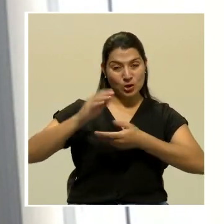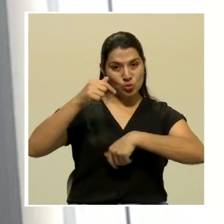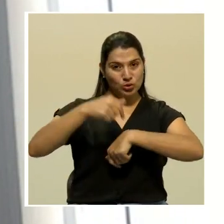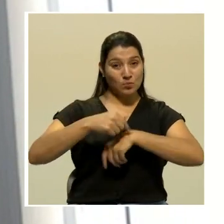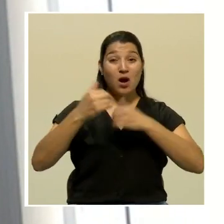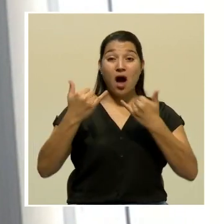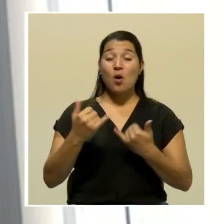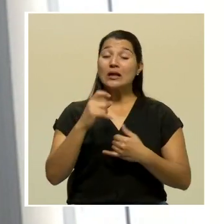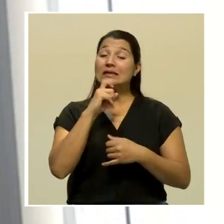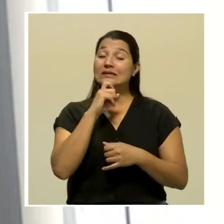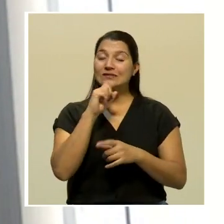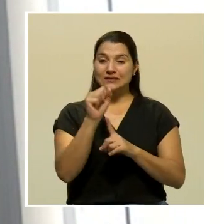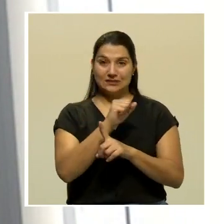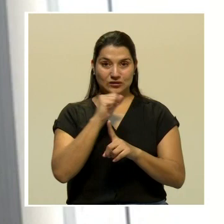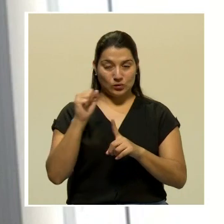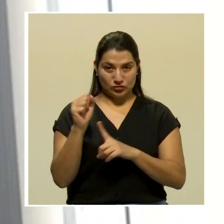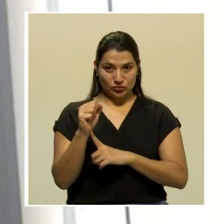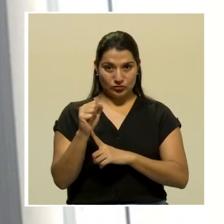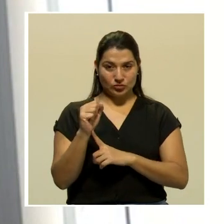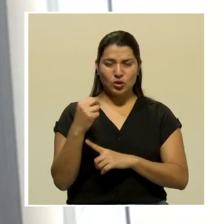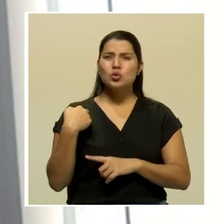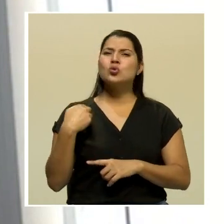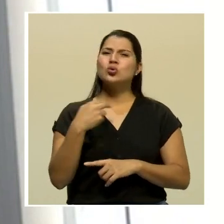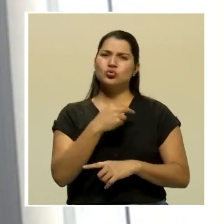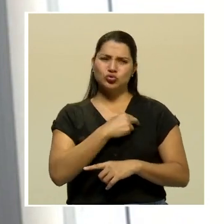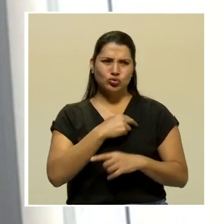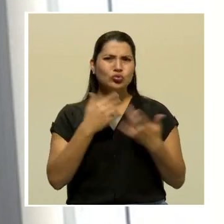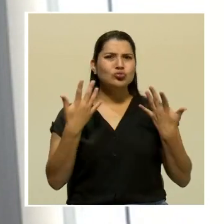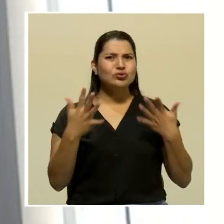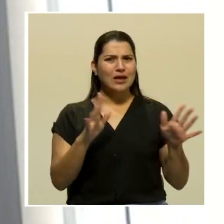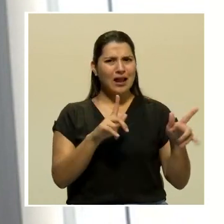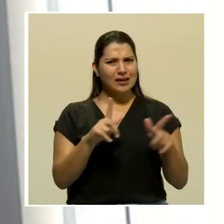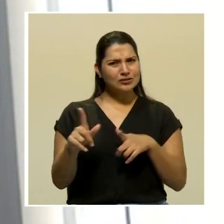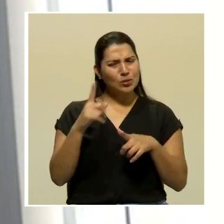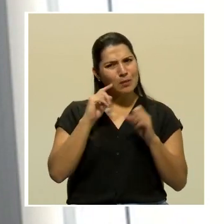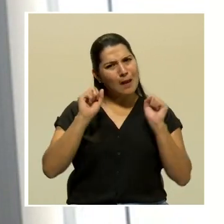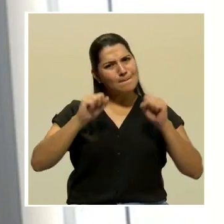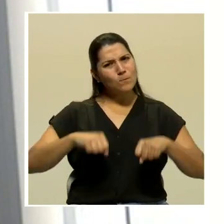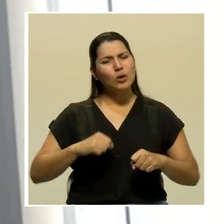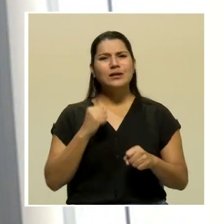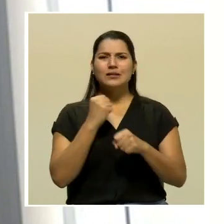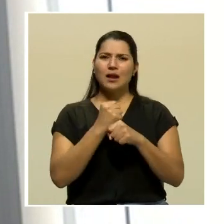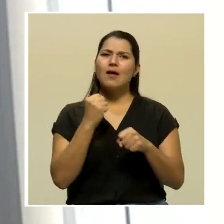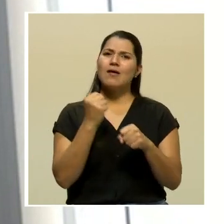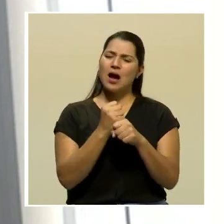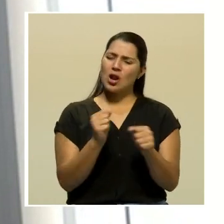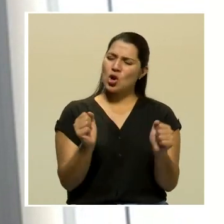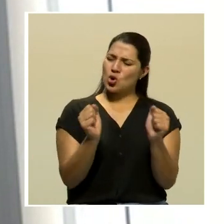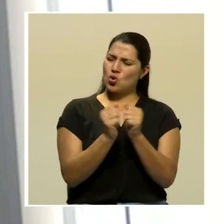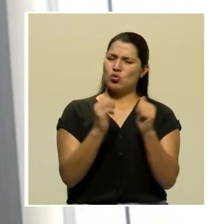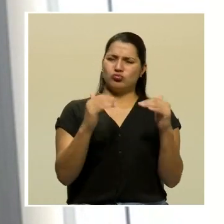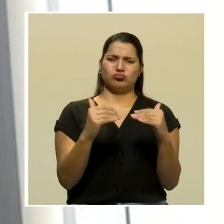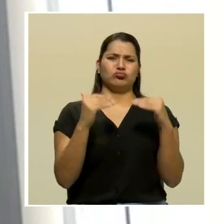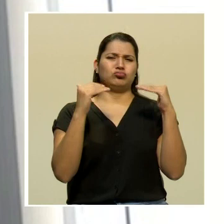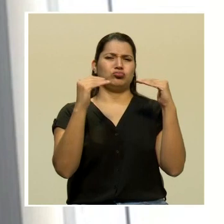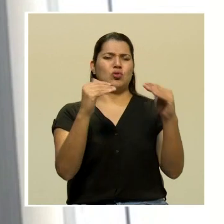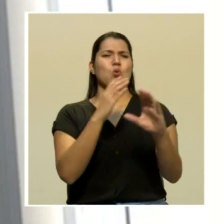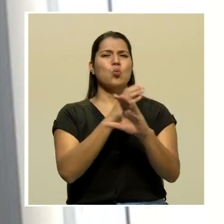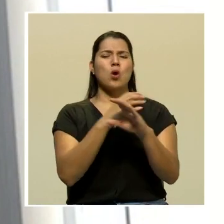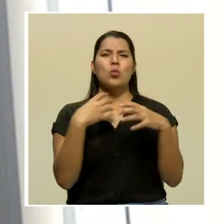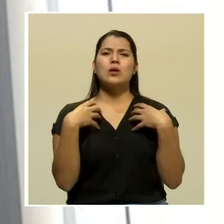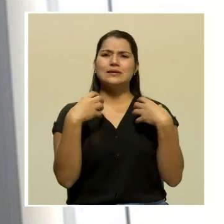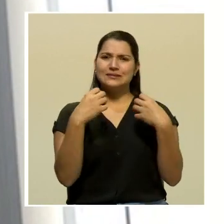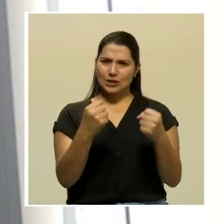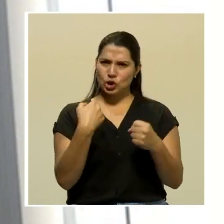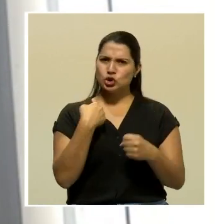difícil situación. Estamos debidamente preparados para operar con los más altos estándares sanitarios. Así